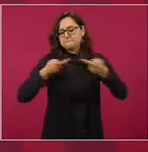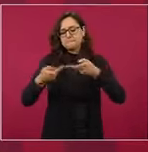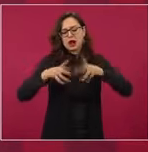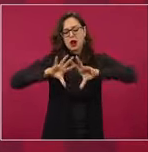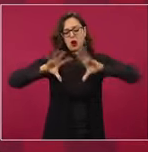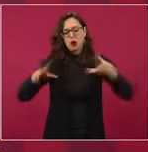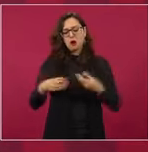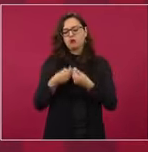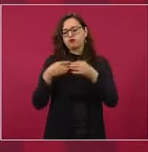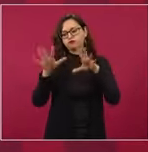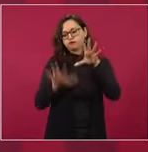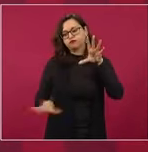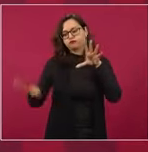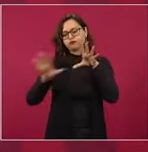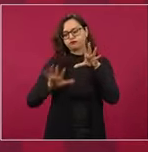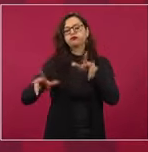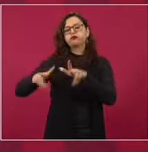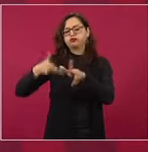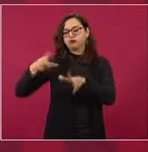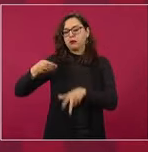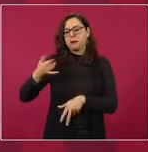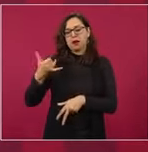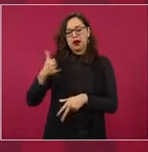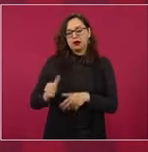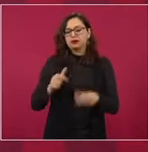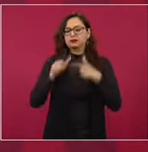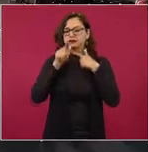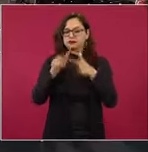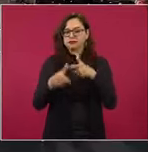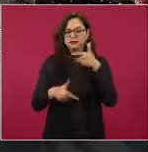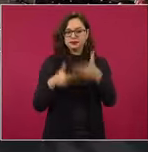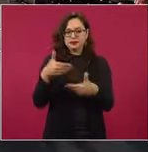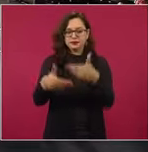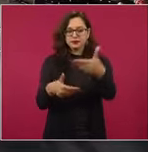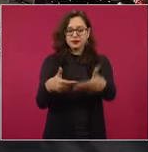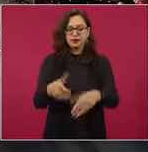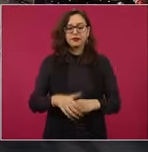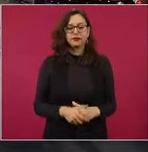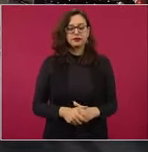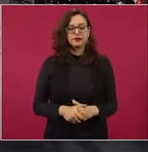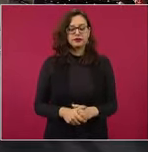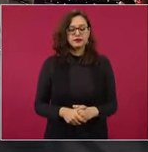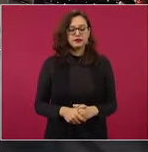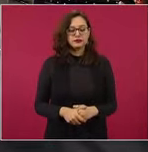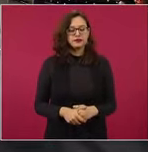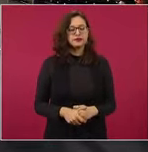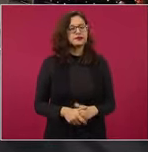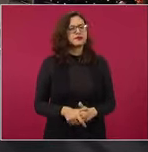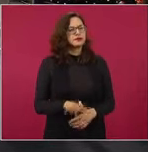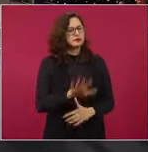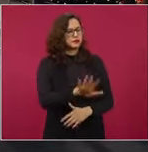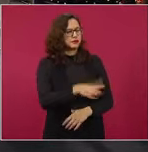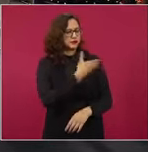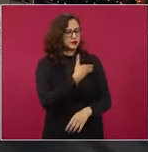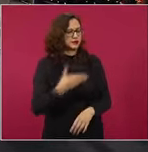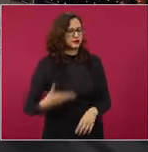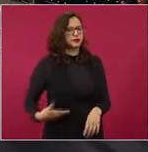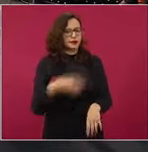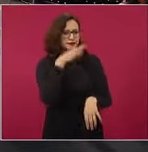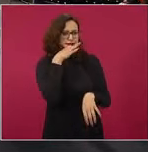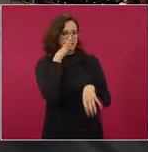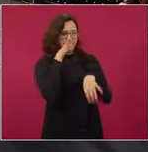a seguir avanzando. Presidente, había comentado que se harían algunas